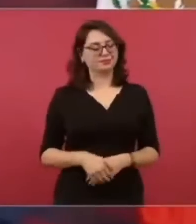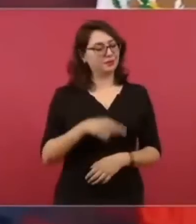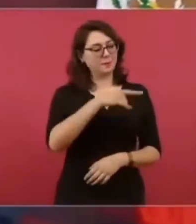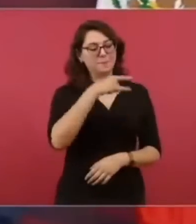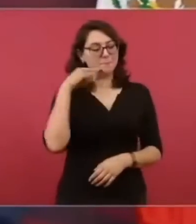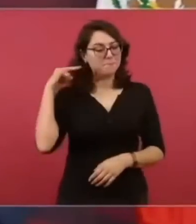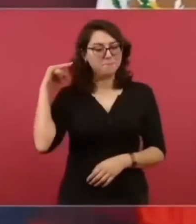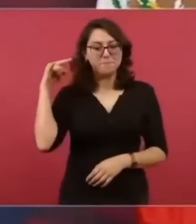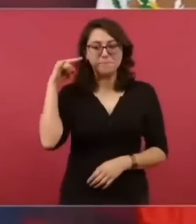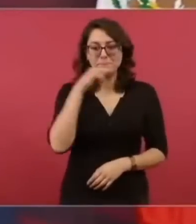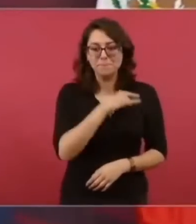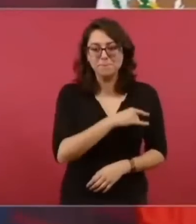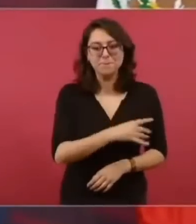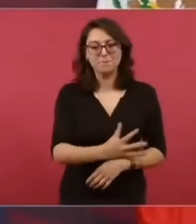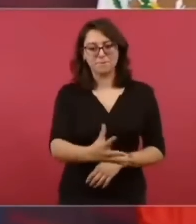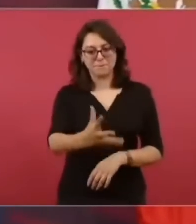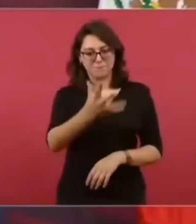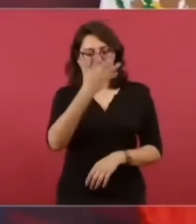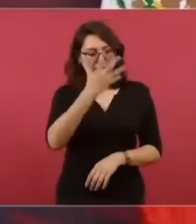hipocresía,